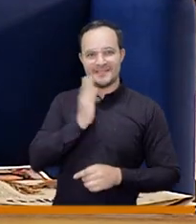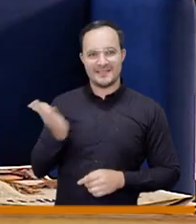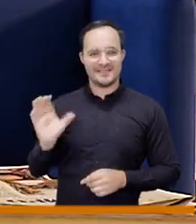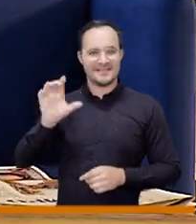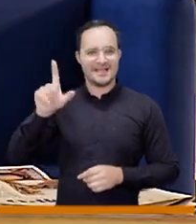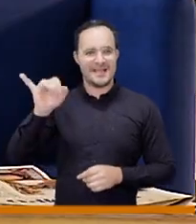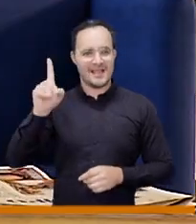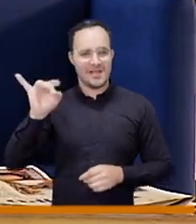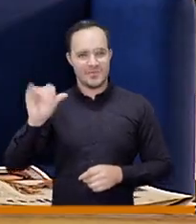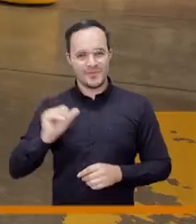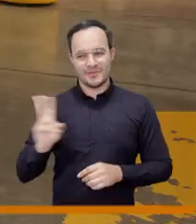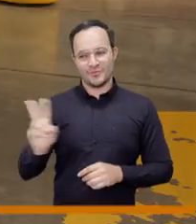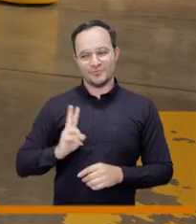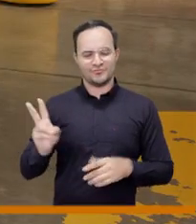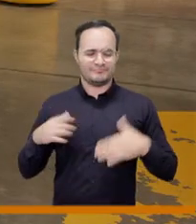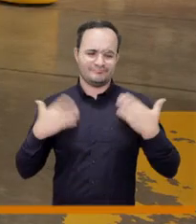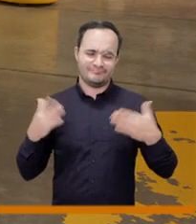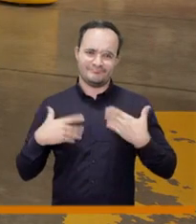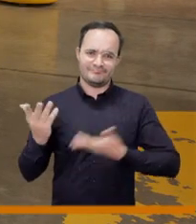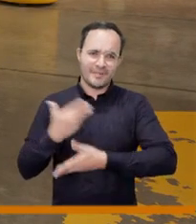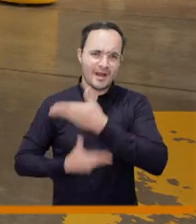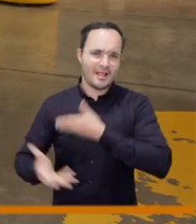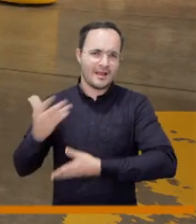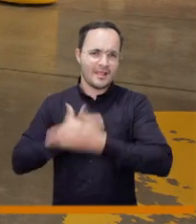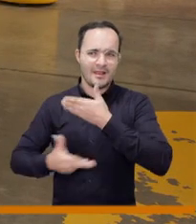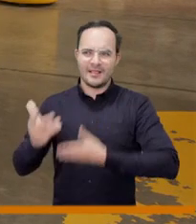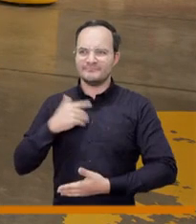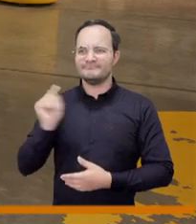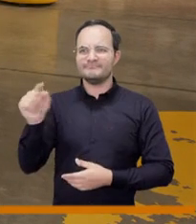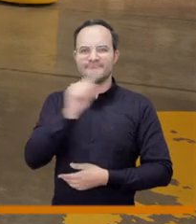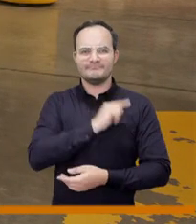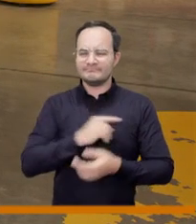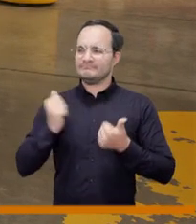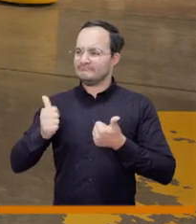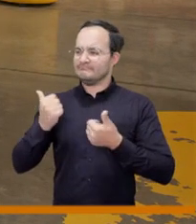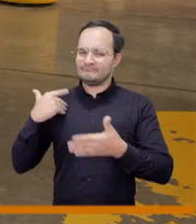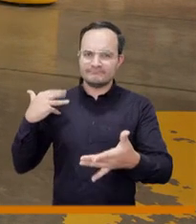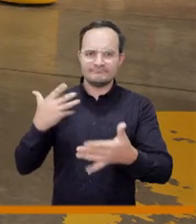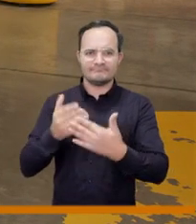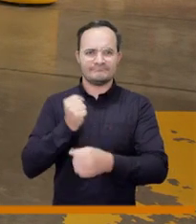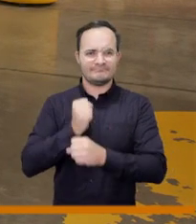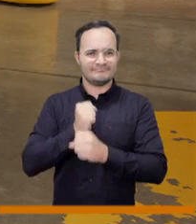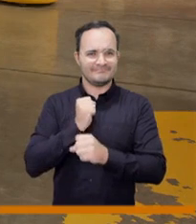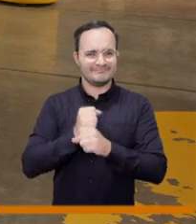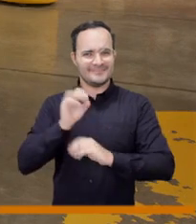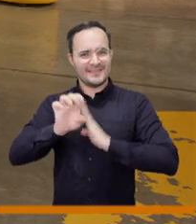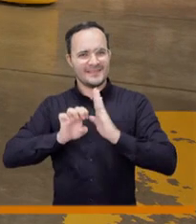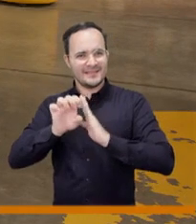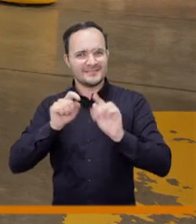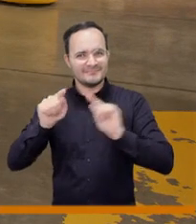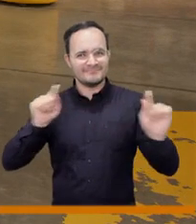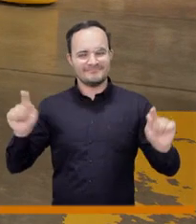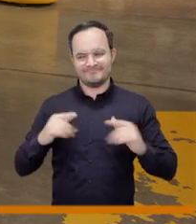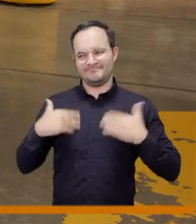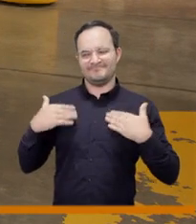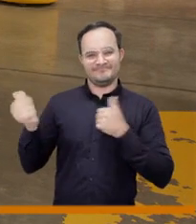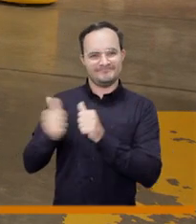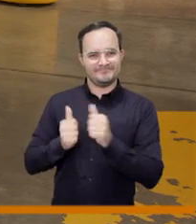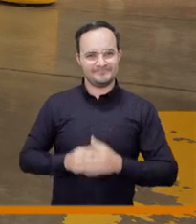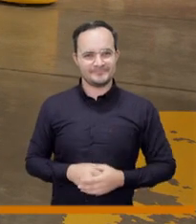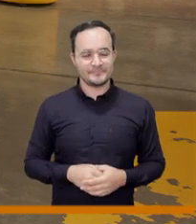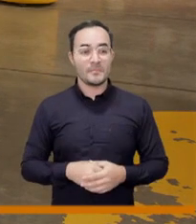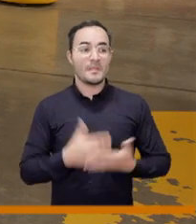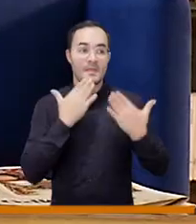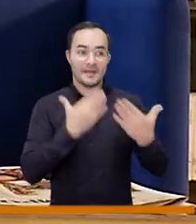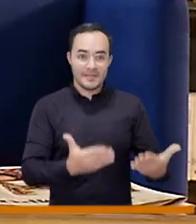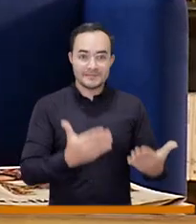y más con una compañera como claudia que tenemos cosas muy importantes que hemos compartido con las comunidades como ediles y